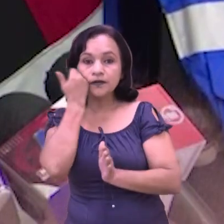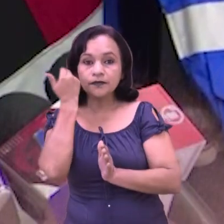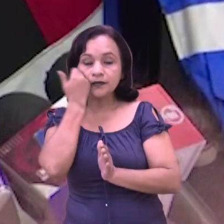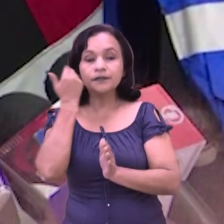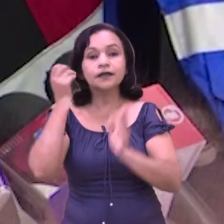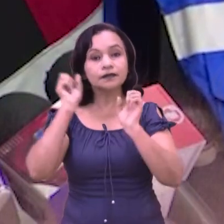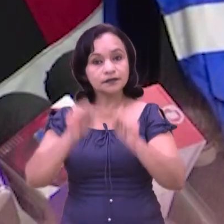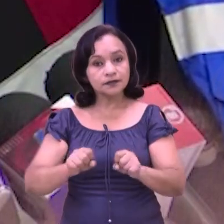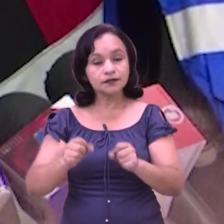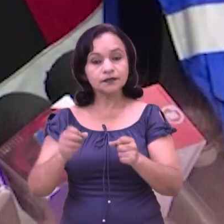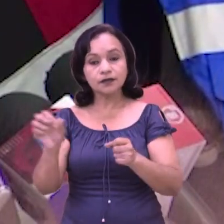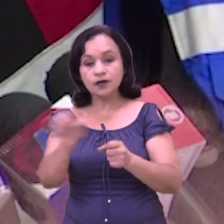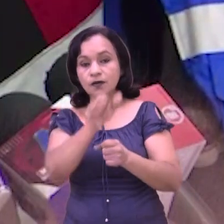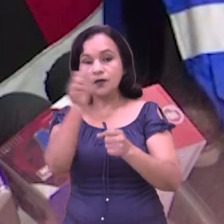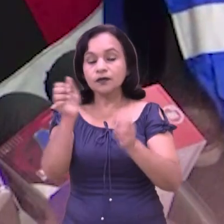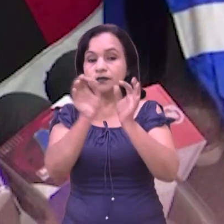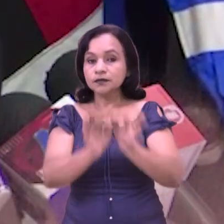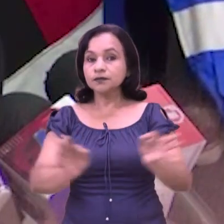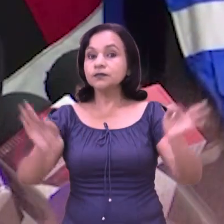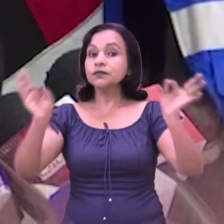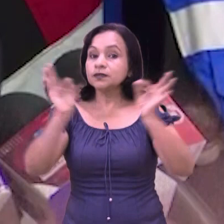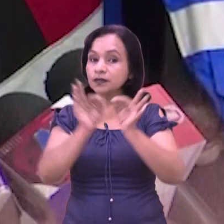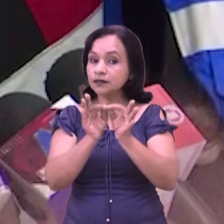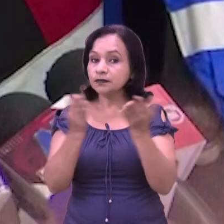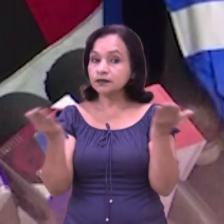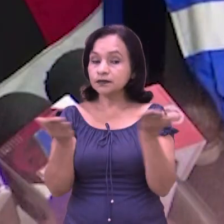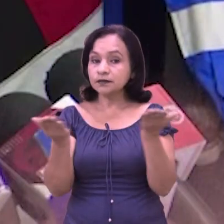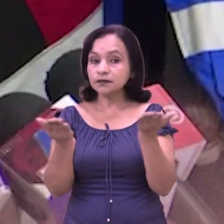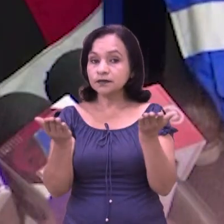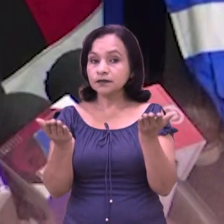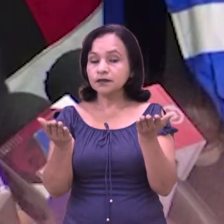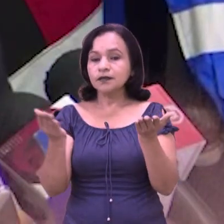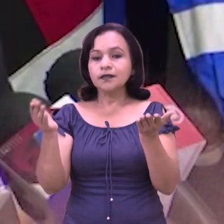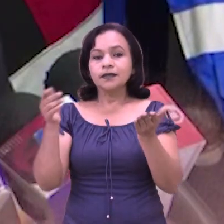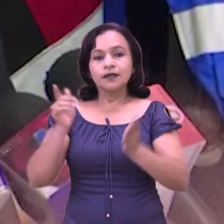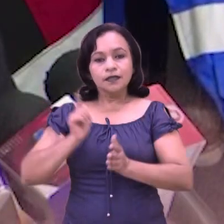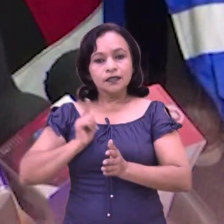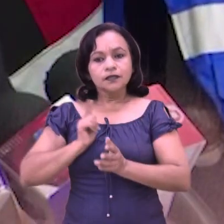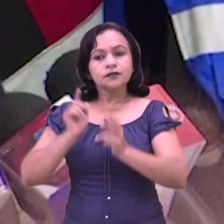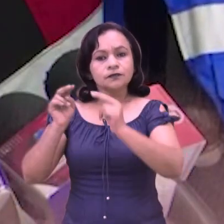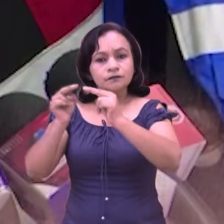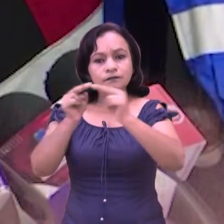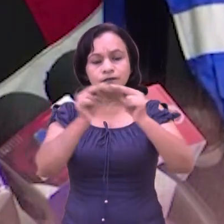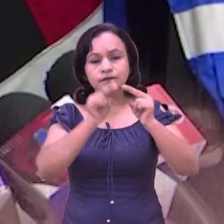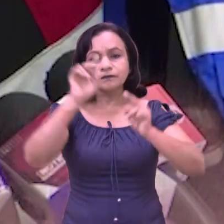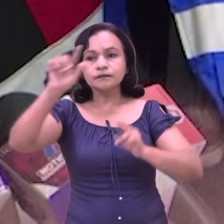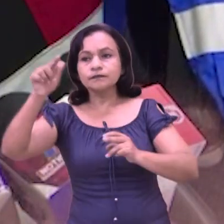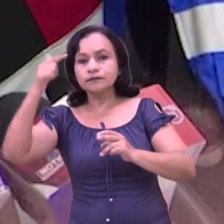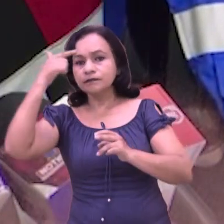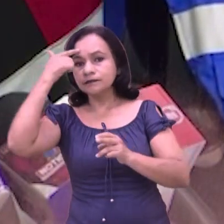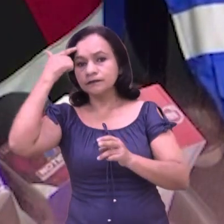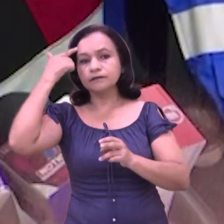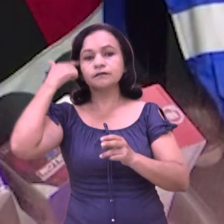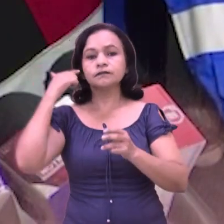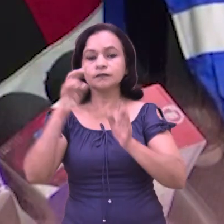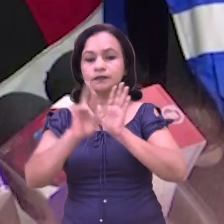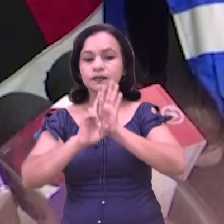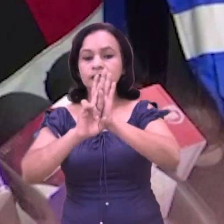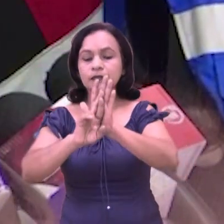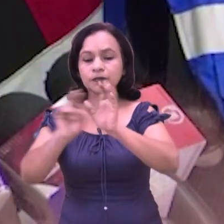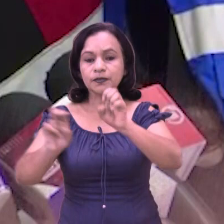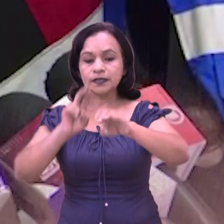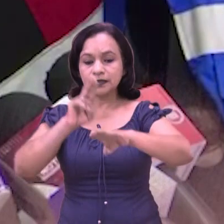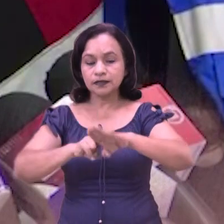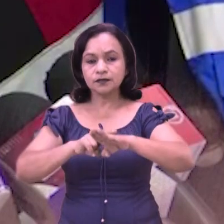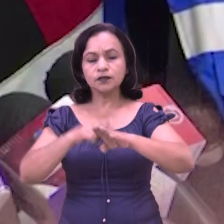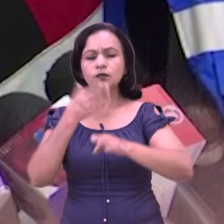el manejo adecuado clínico. Y el otro punto importante también es que hay una correlación como gobierno, como respuesta